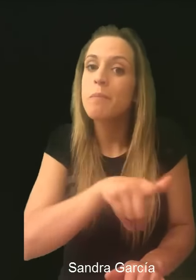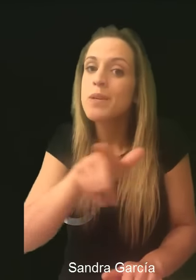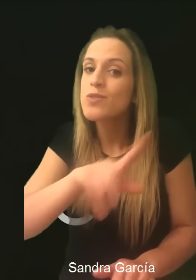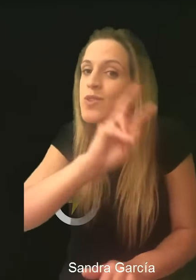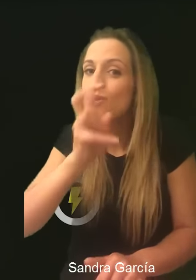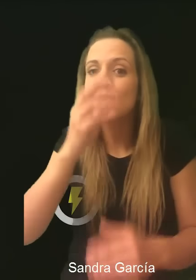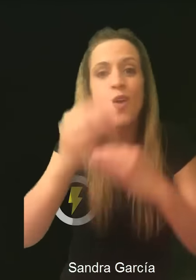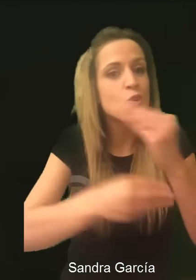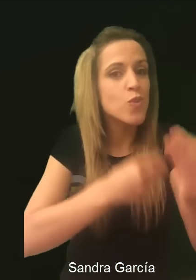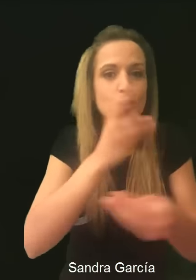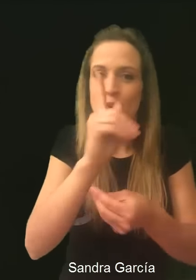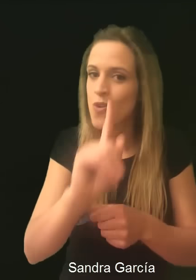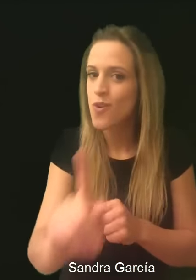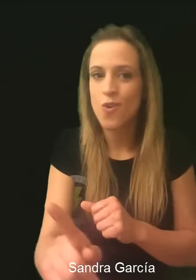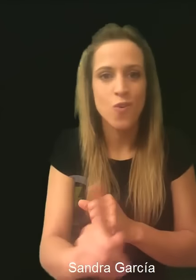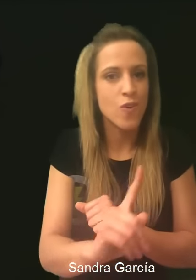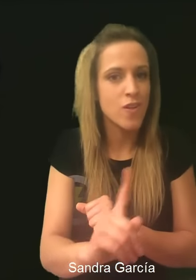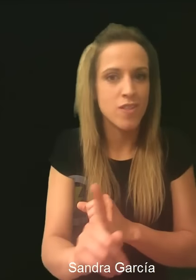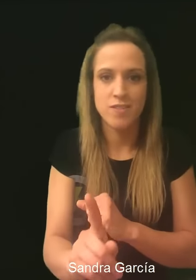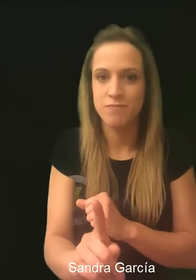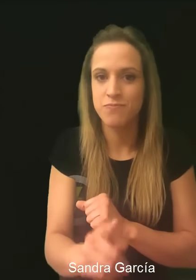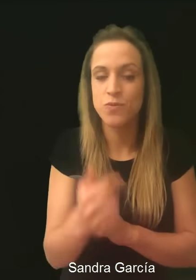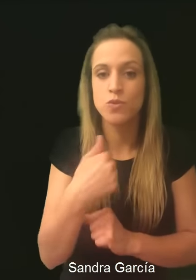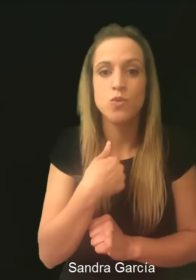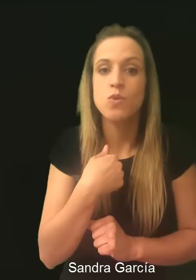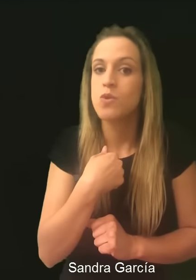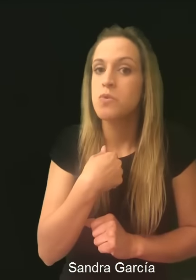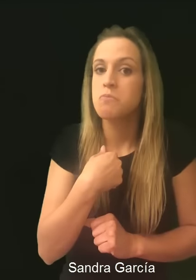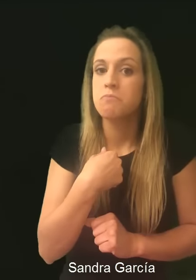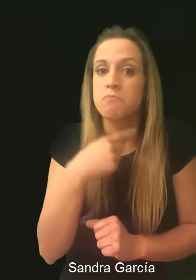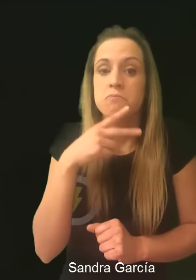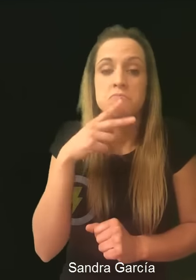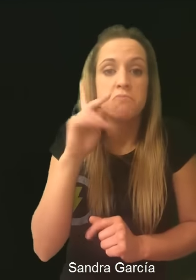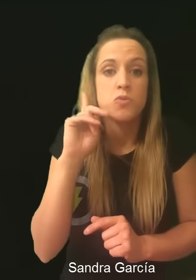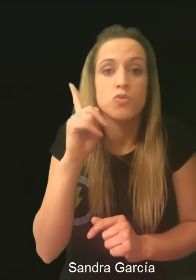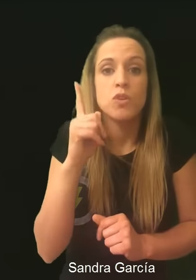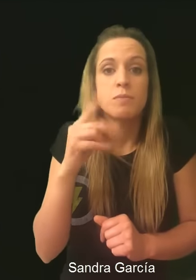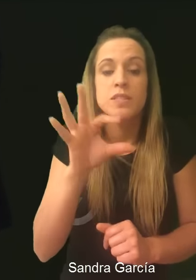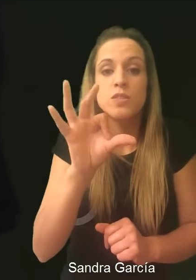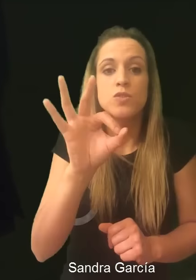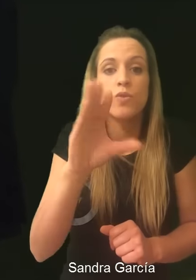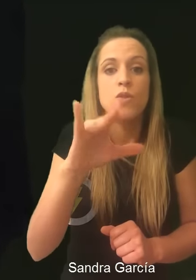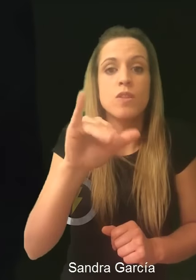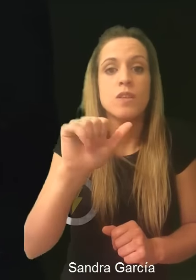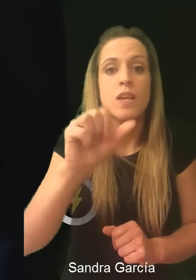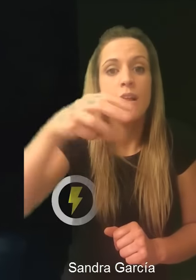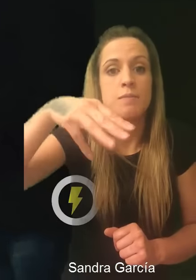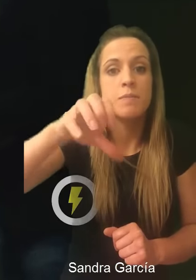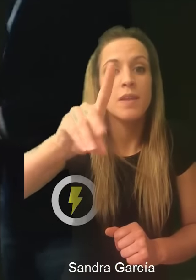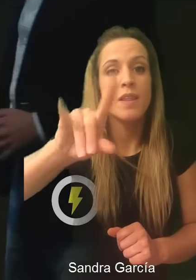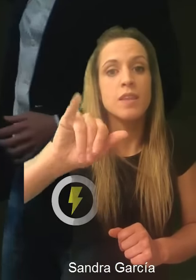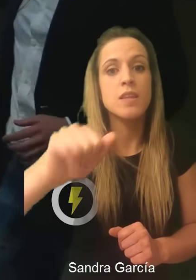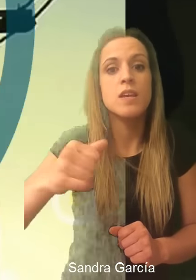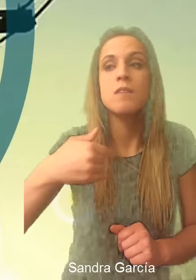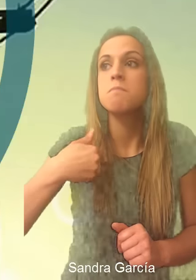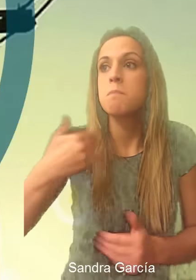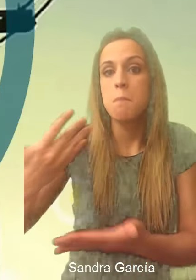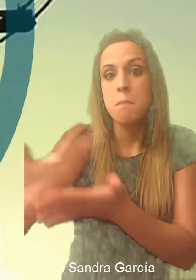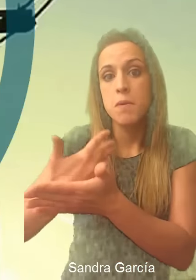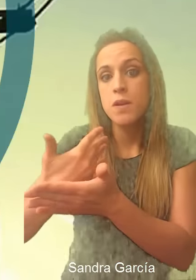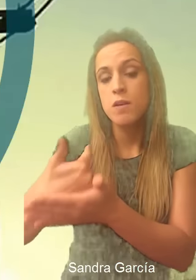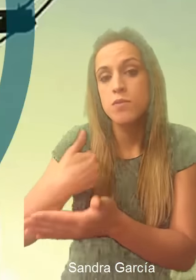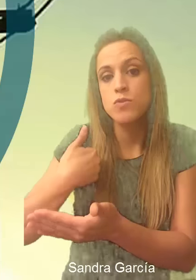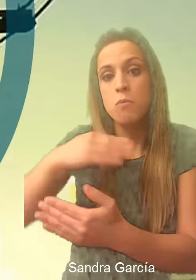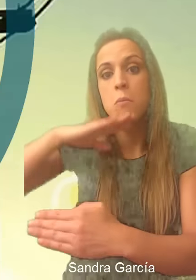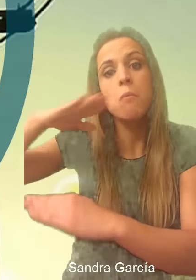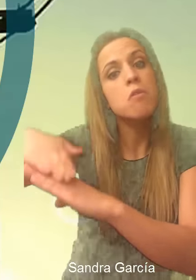hace. Solo hice caso a los referentes de social media y gracias a eso nos va muy bien. En YouTube tenemos